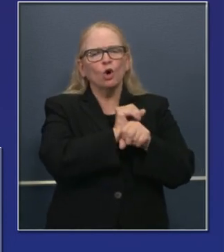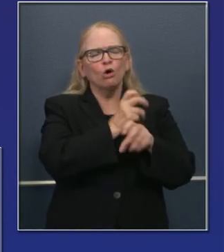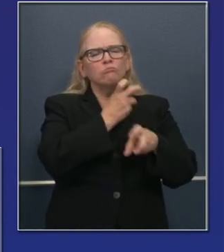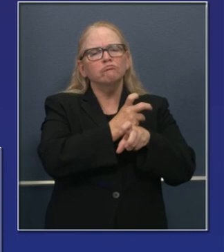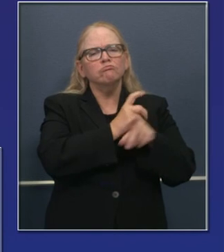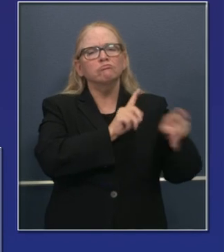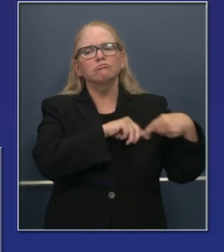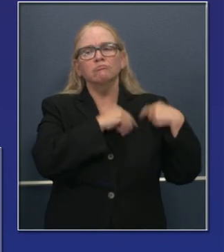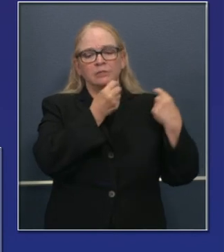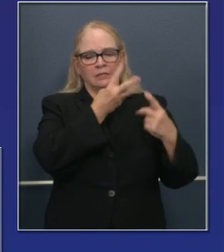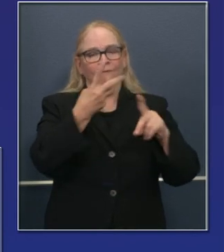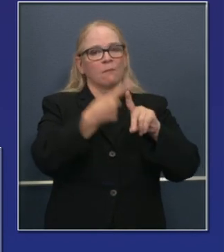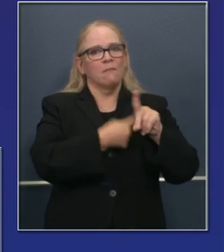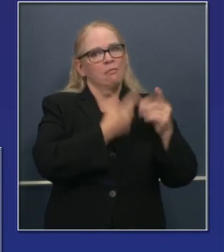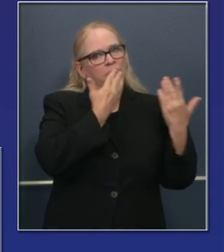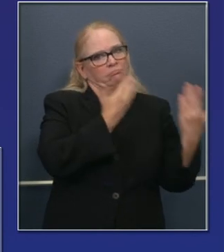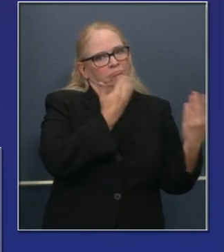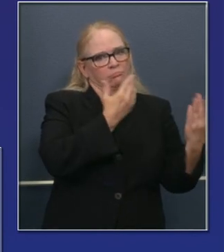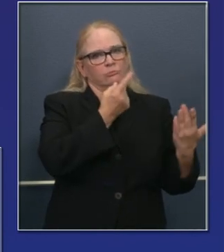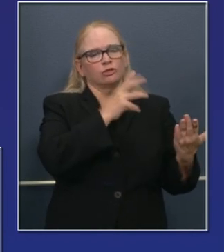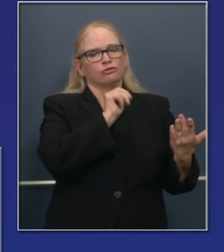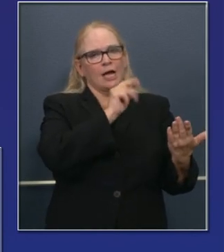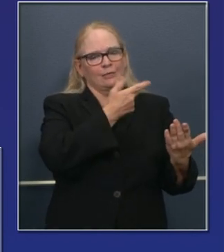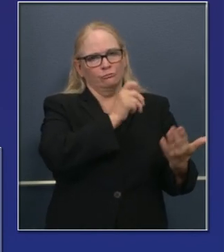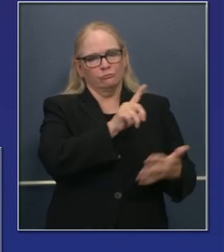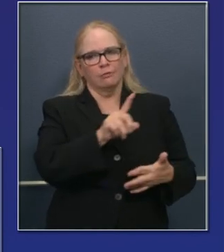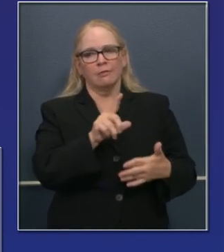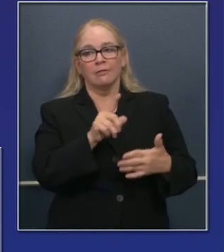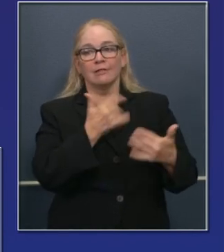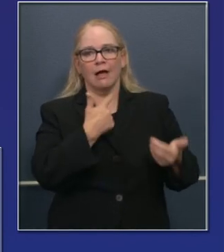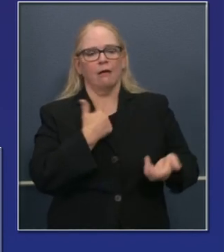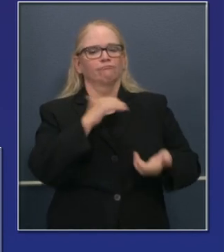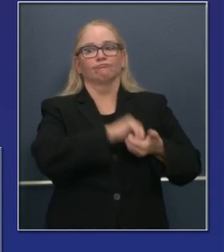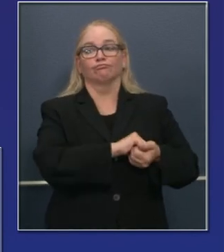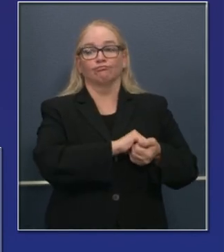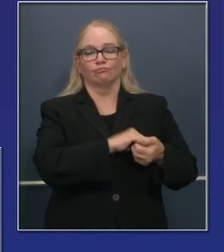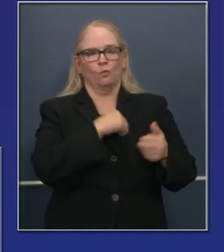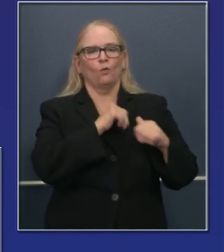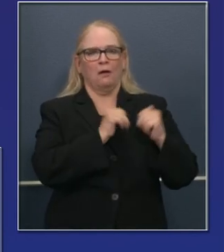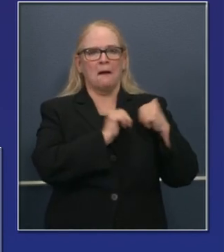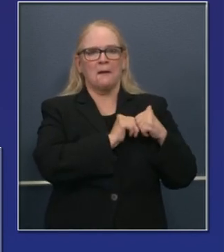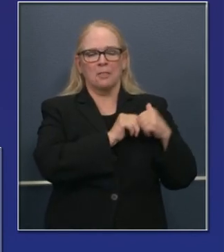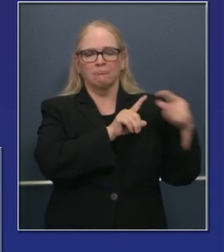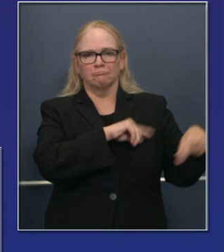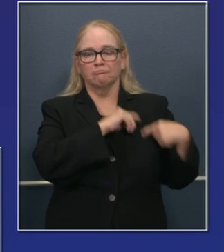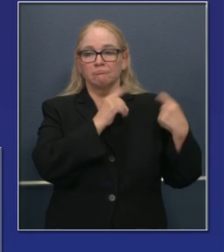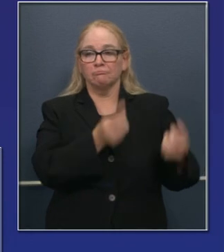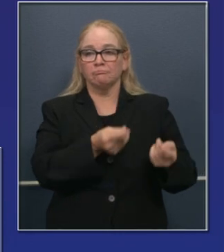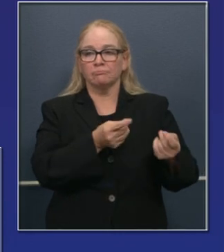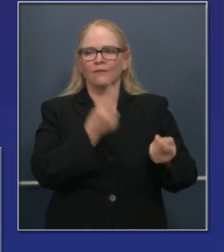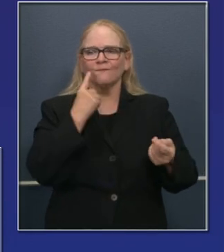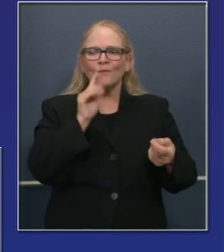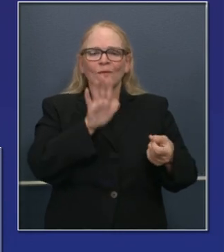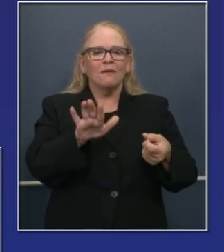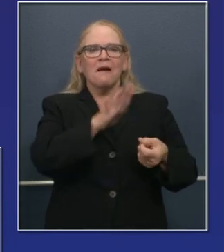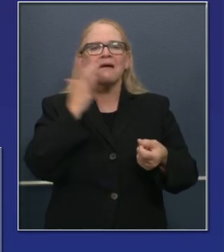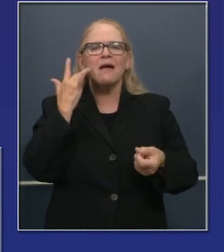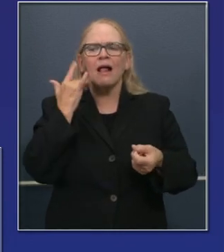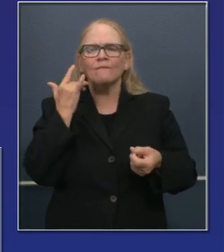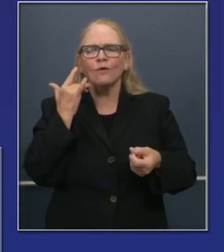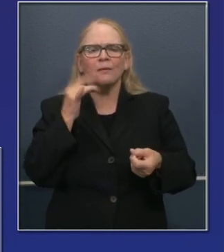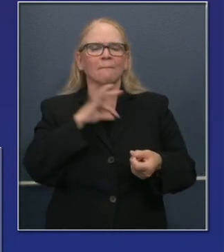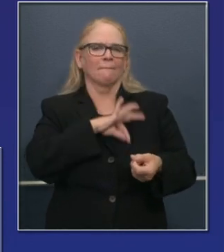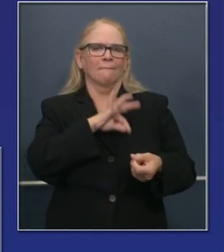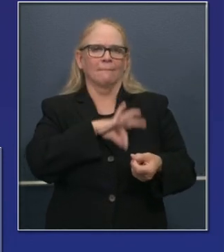trabajo en los últimos meses. Hasta finales del año próximo, unimos fuerzas con ella para hacer cosas tremendas para californianos. Y